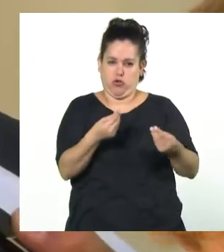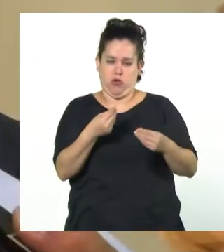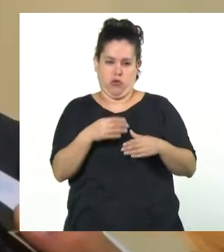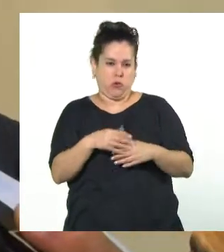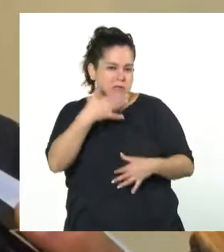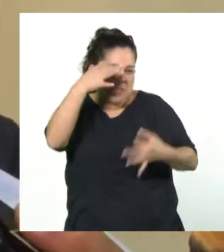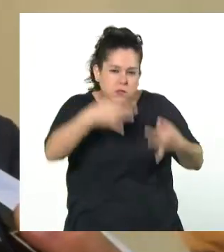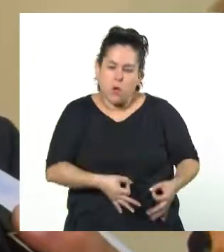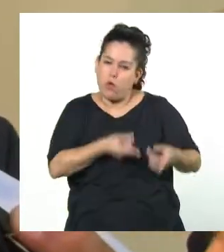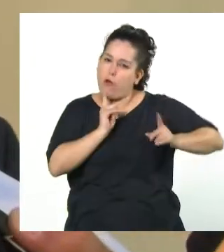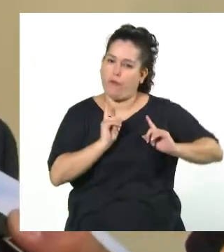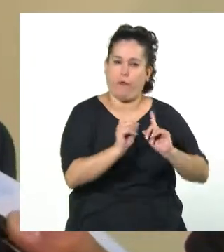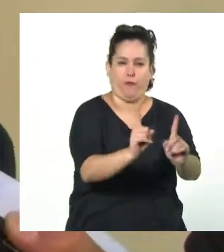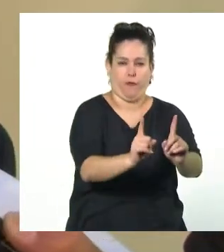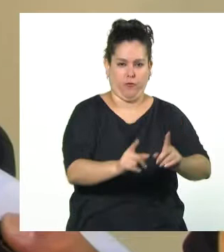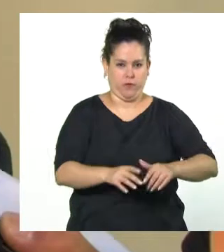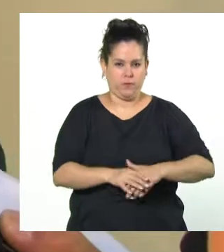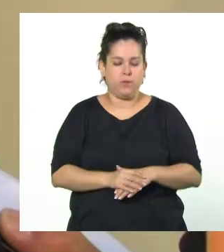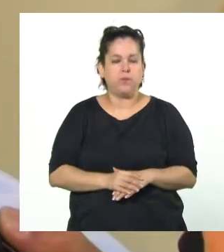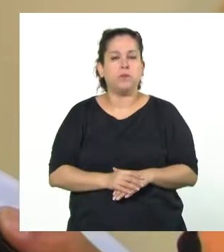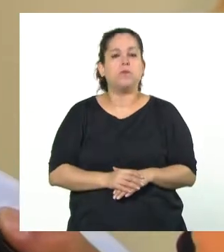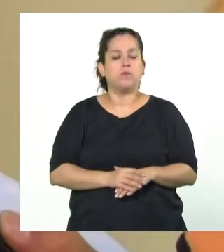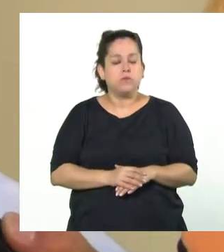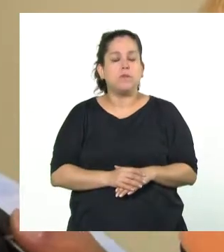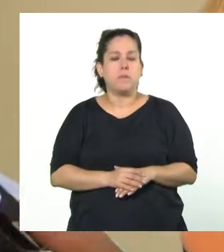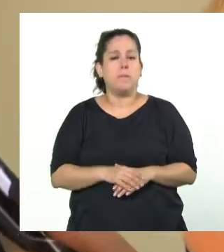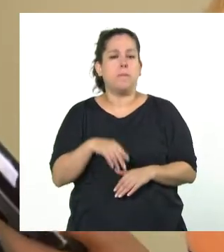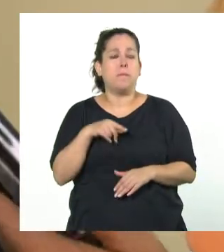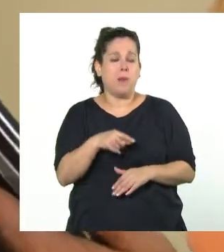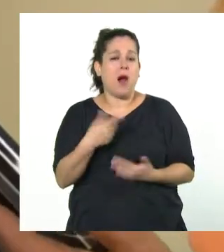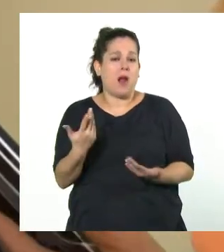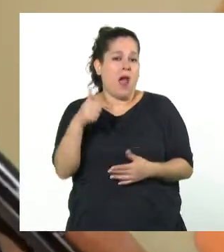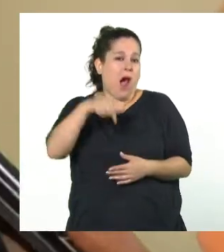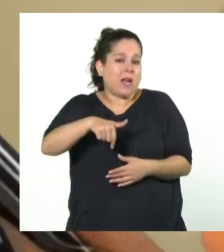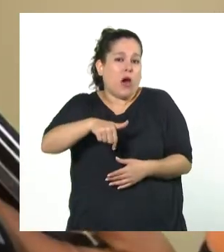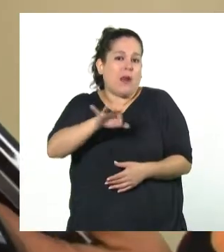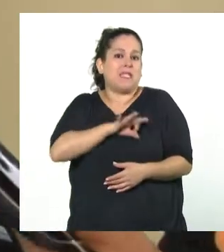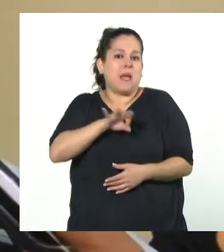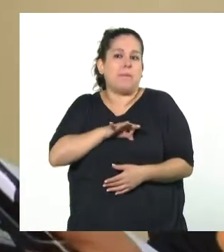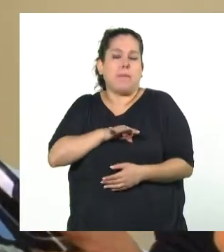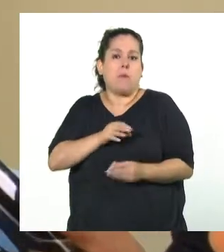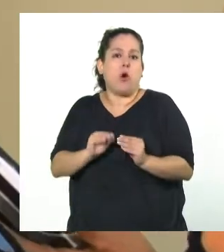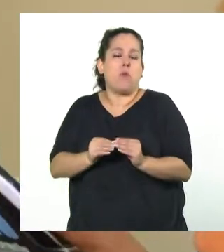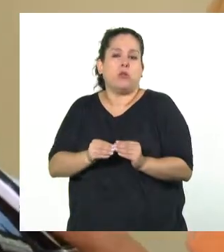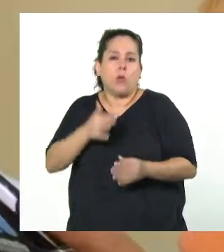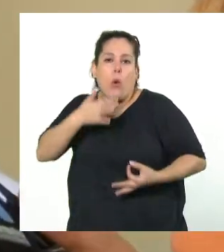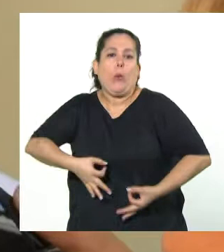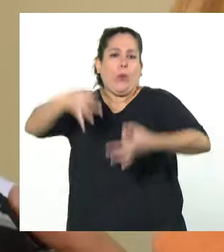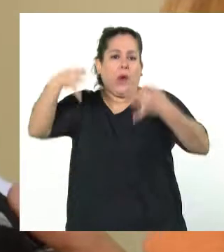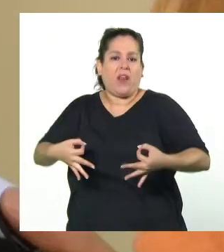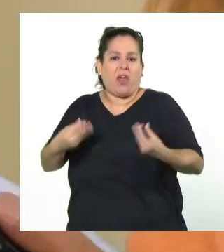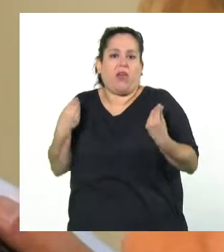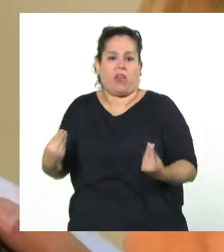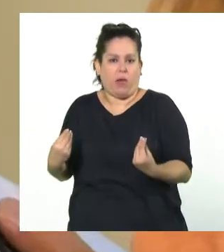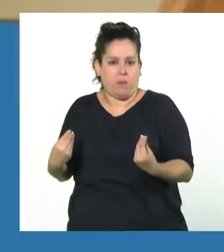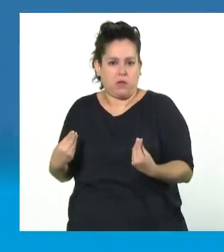investigadora del Congreso, en función de que ahora conozcamos las circunstancias de la verdad, ya localizado el submarino,